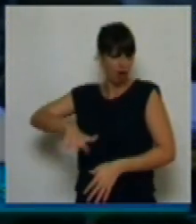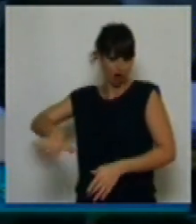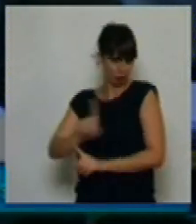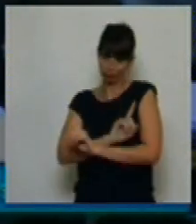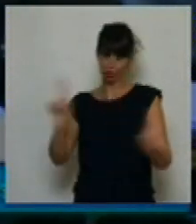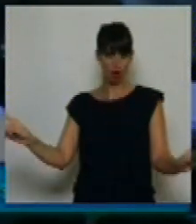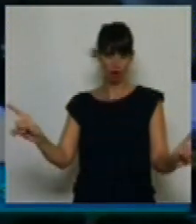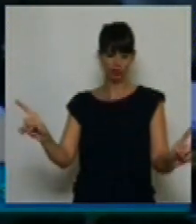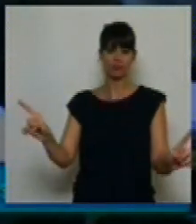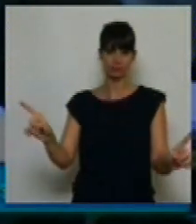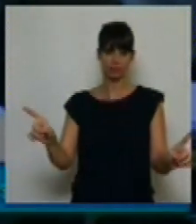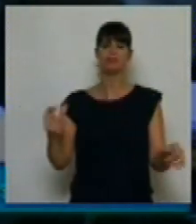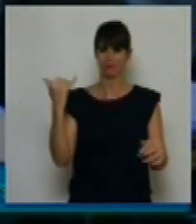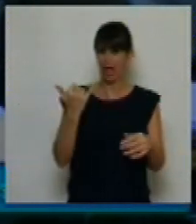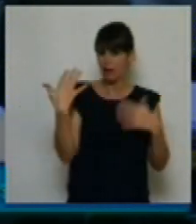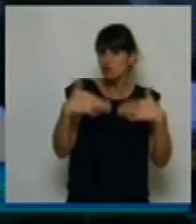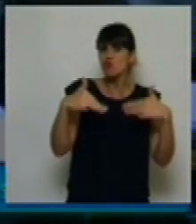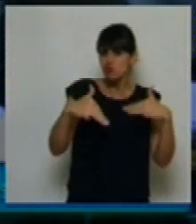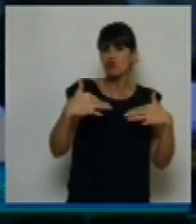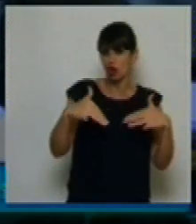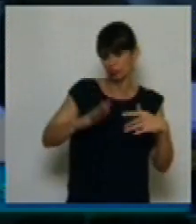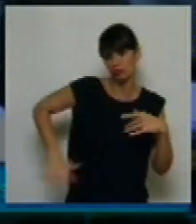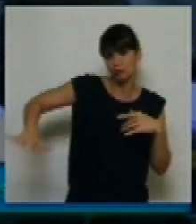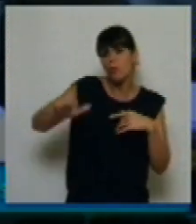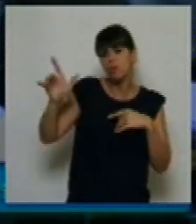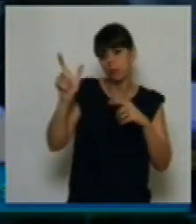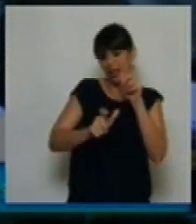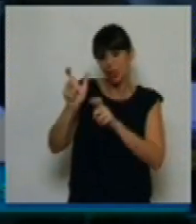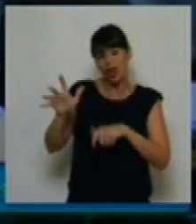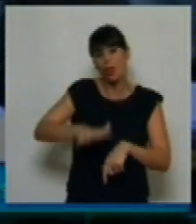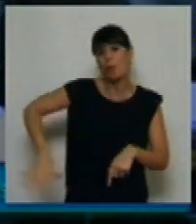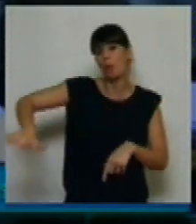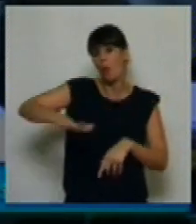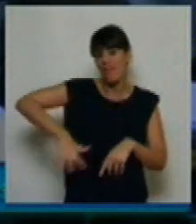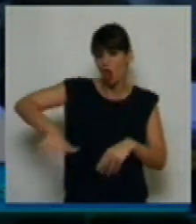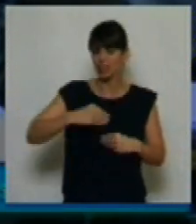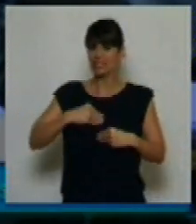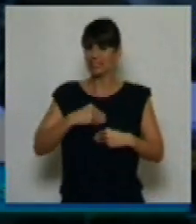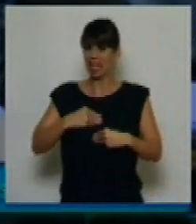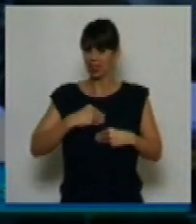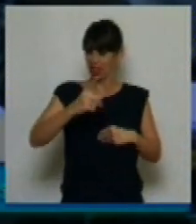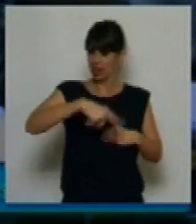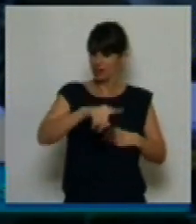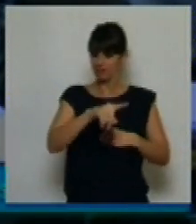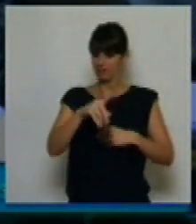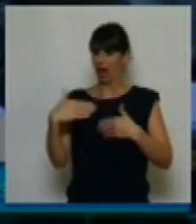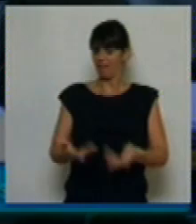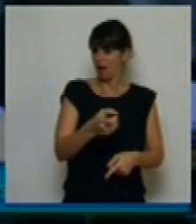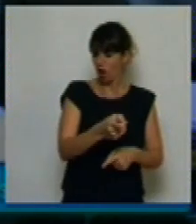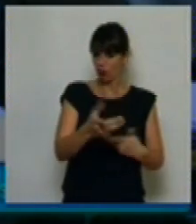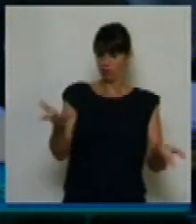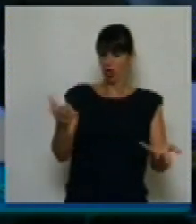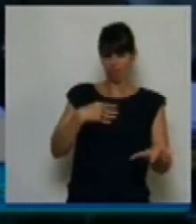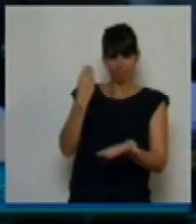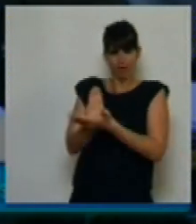Parlamento. Hay una porción grande de la población argentina que no está presente en este momento